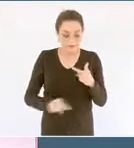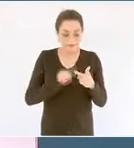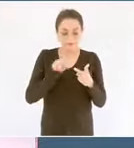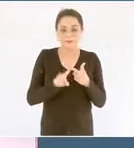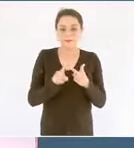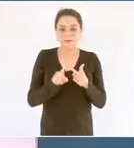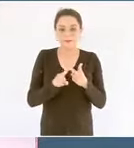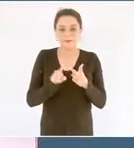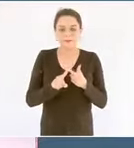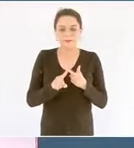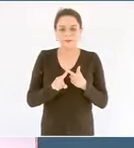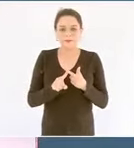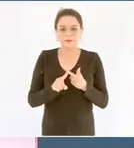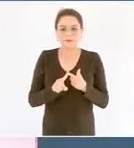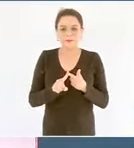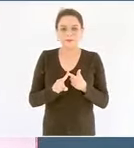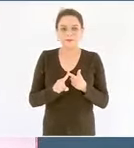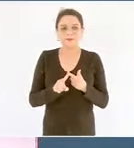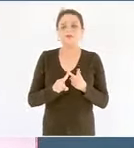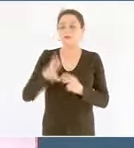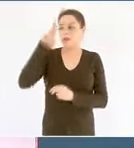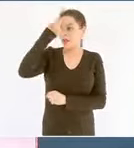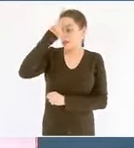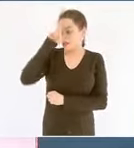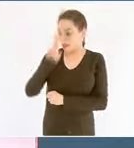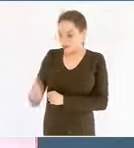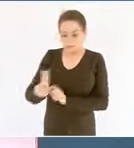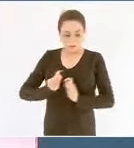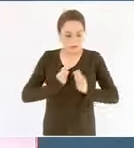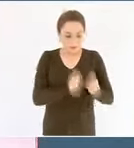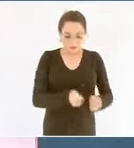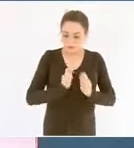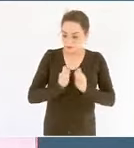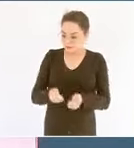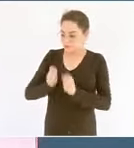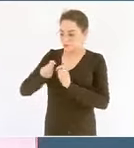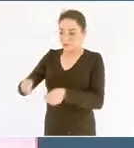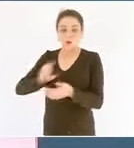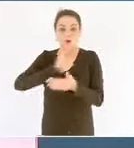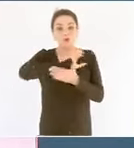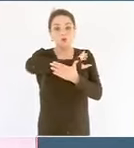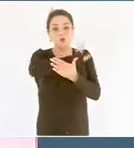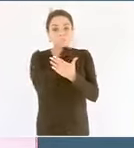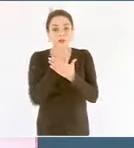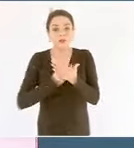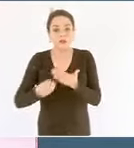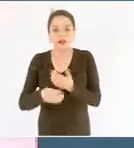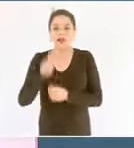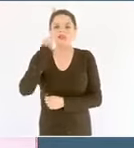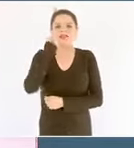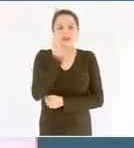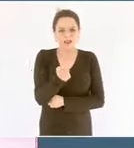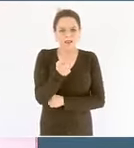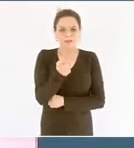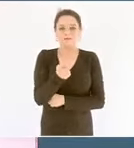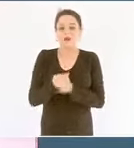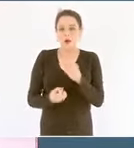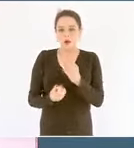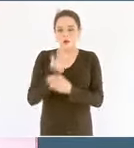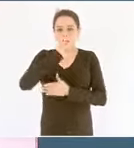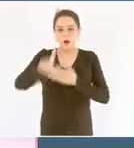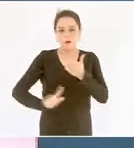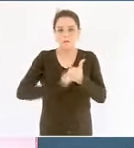se respetarán los contratos otorgados de la llamada reforma energética